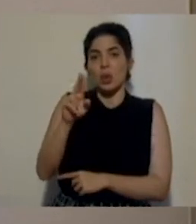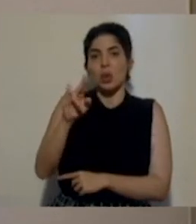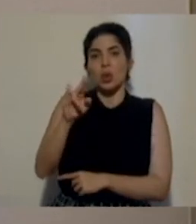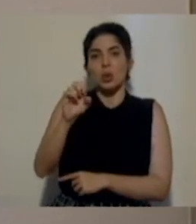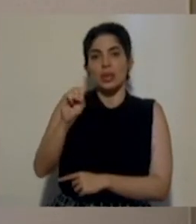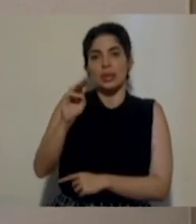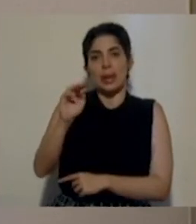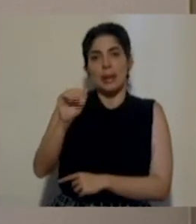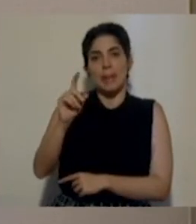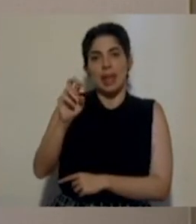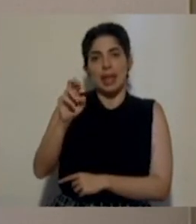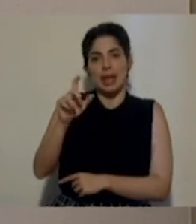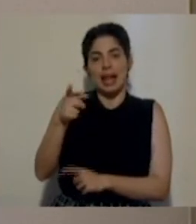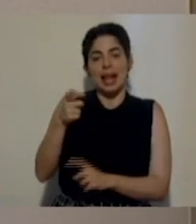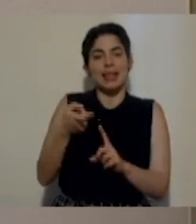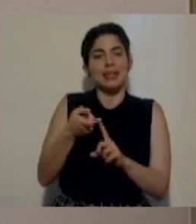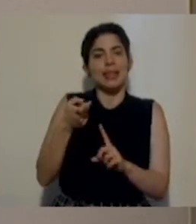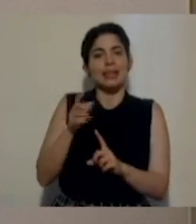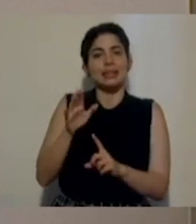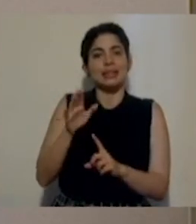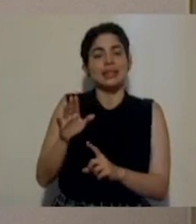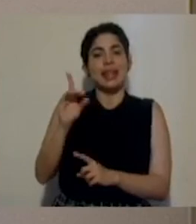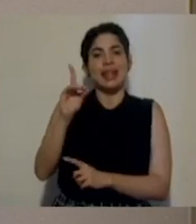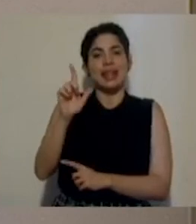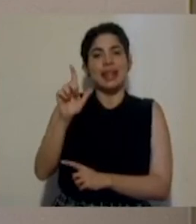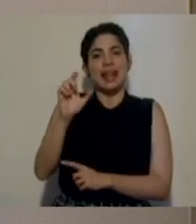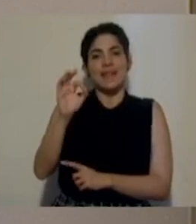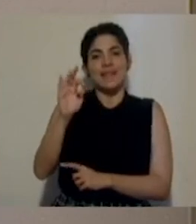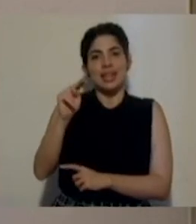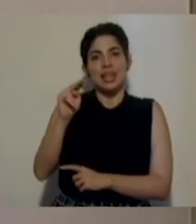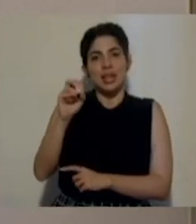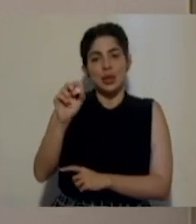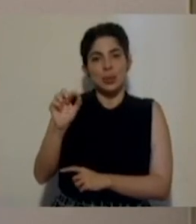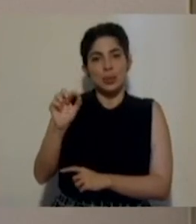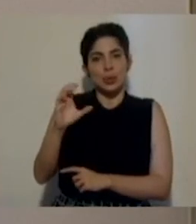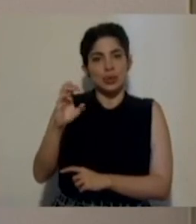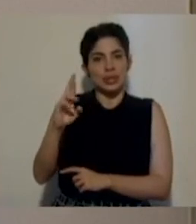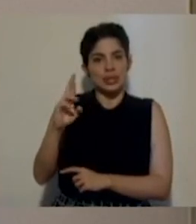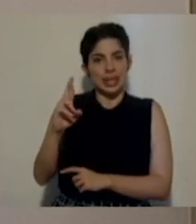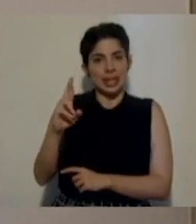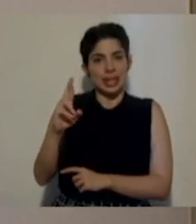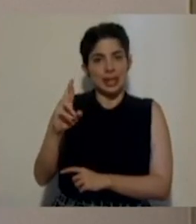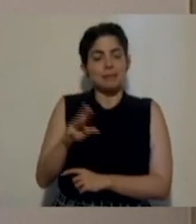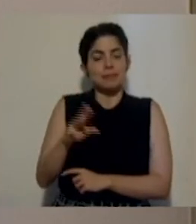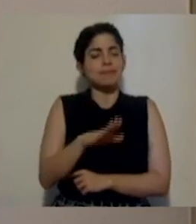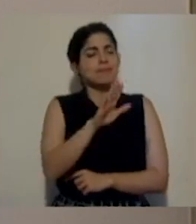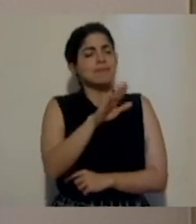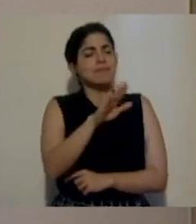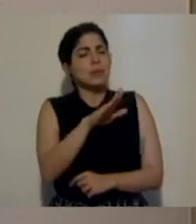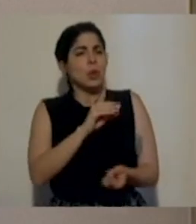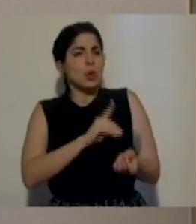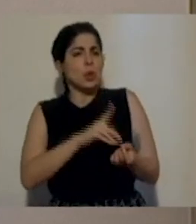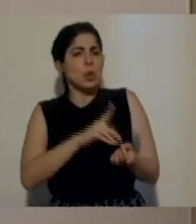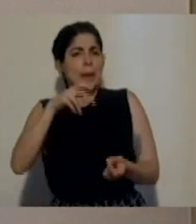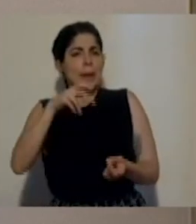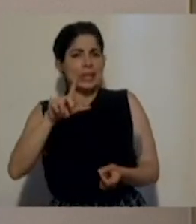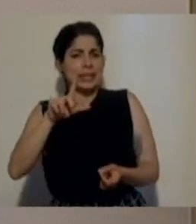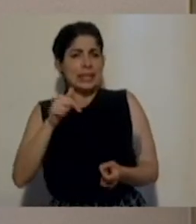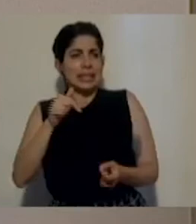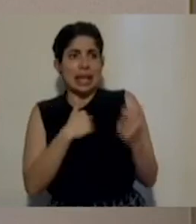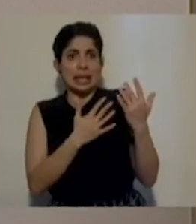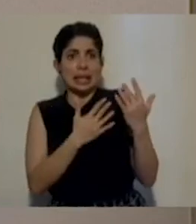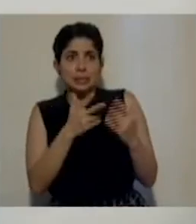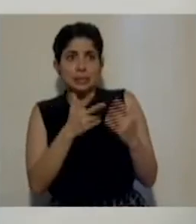Madrigal, del medio digital Delfino.cr. Doctora Priscila Herrera, espero que me pueda